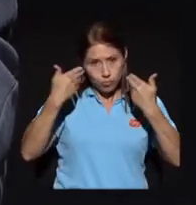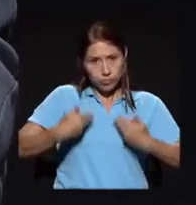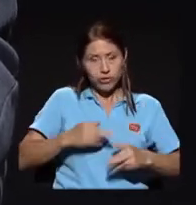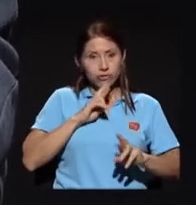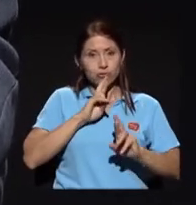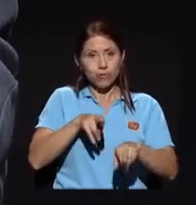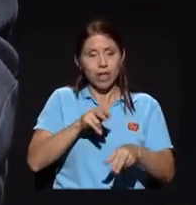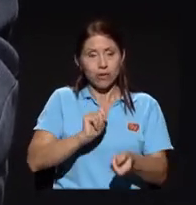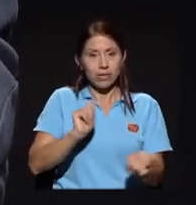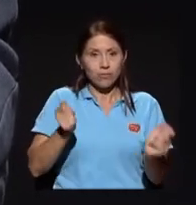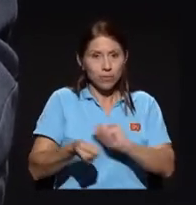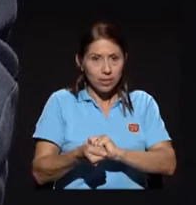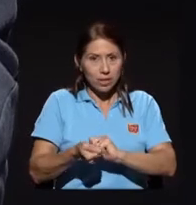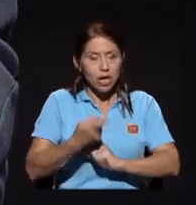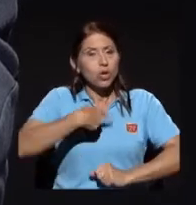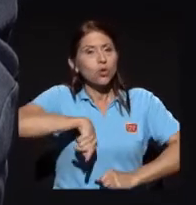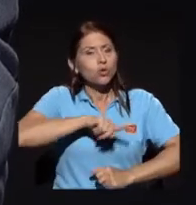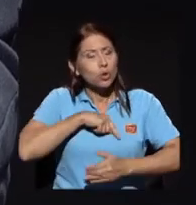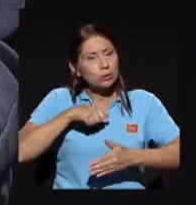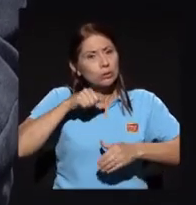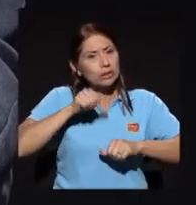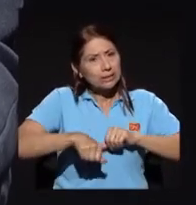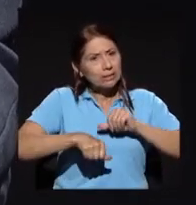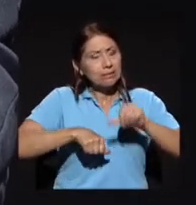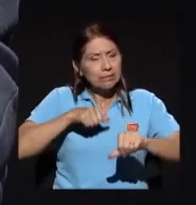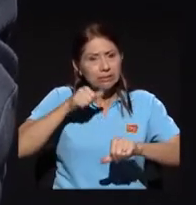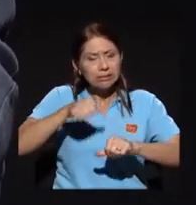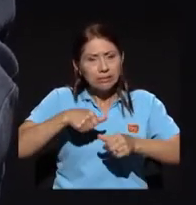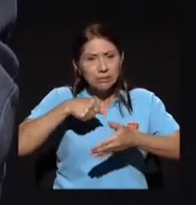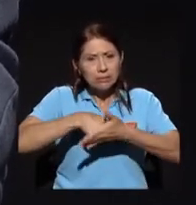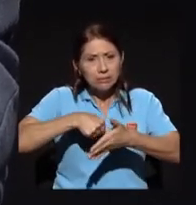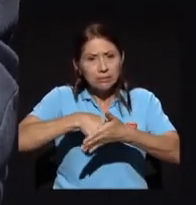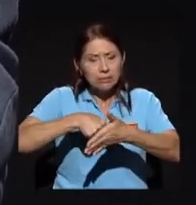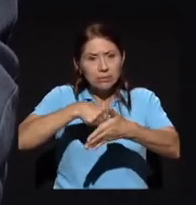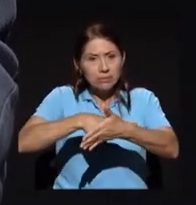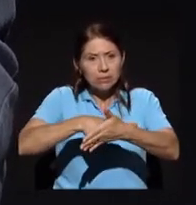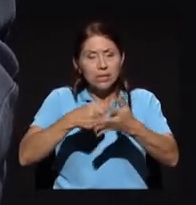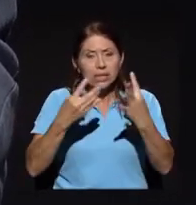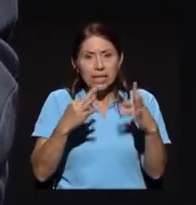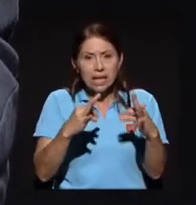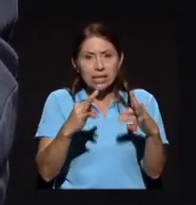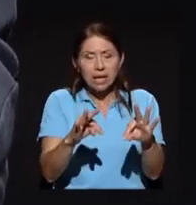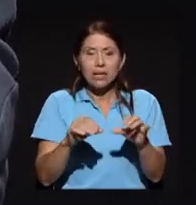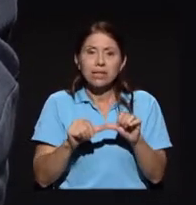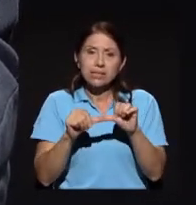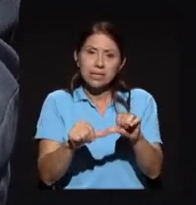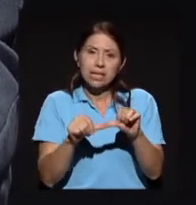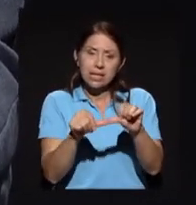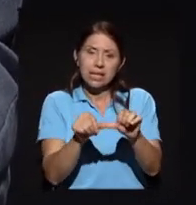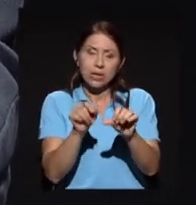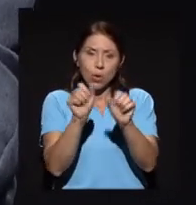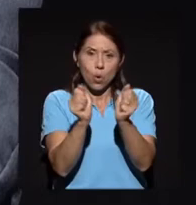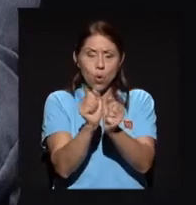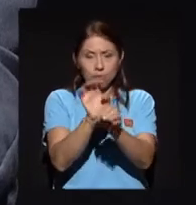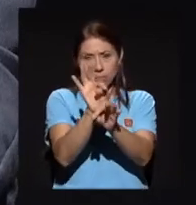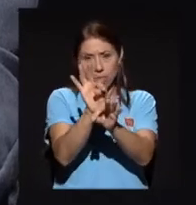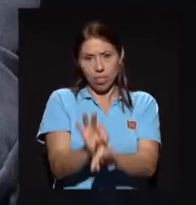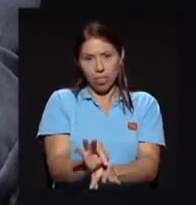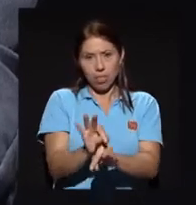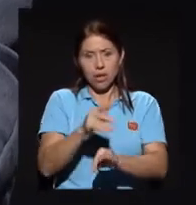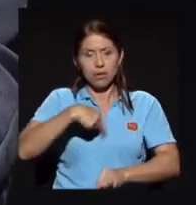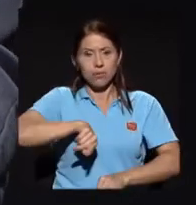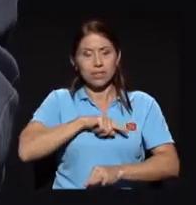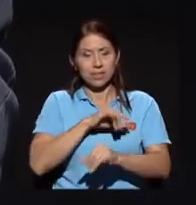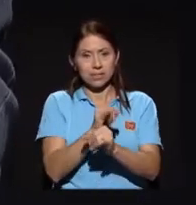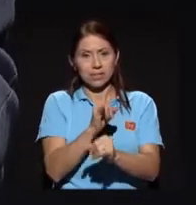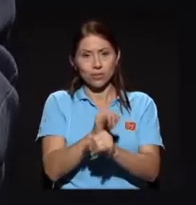empeño, mucho esfuerzo a tratar de seguir manteniendo esa tradición en nuestras instituciones,